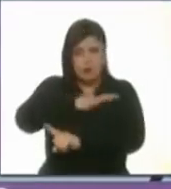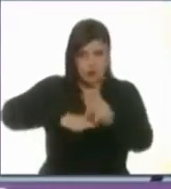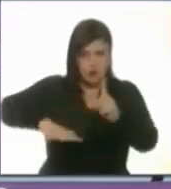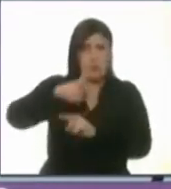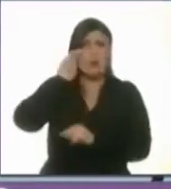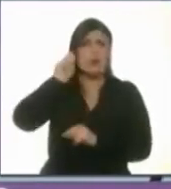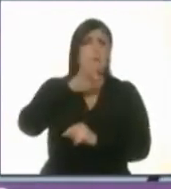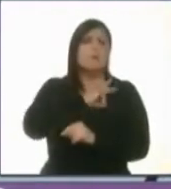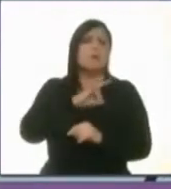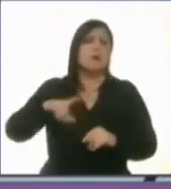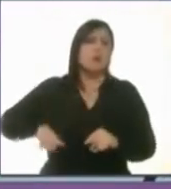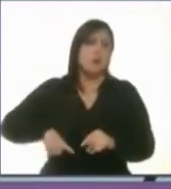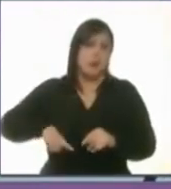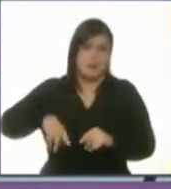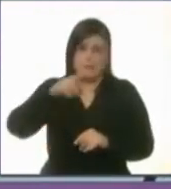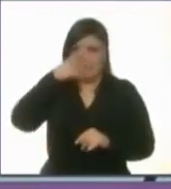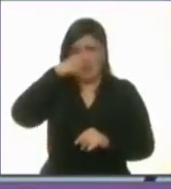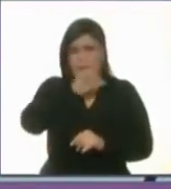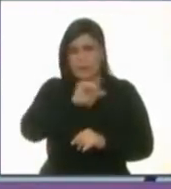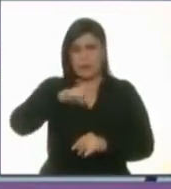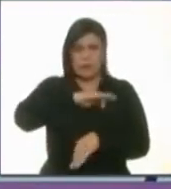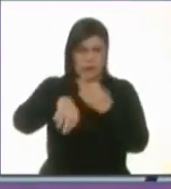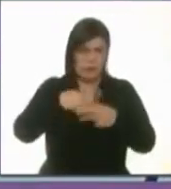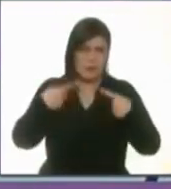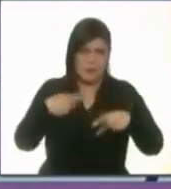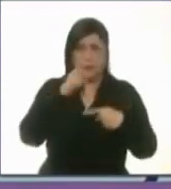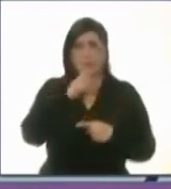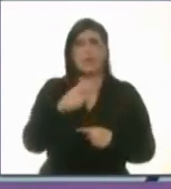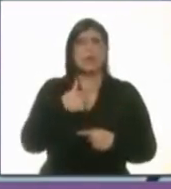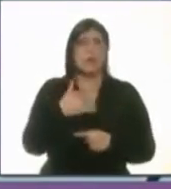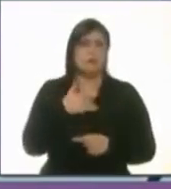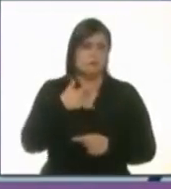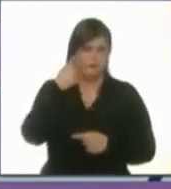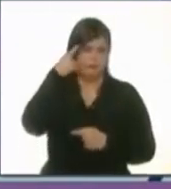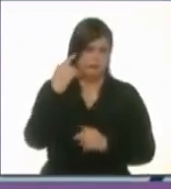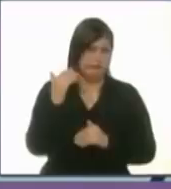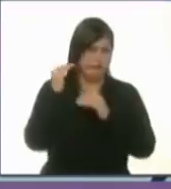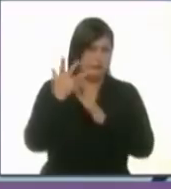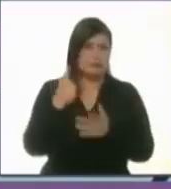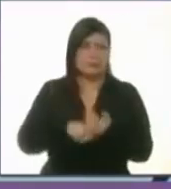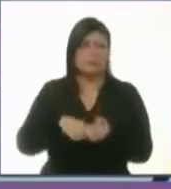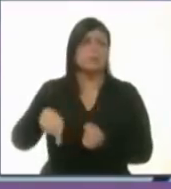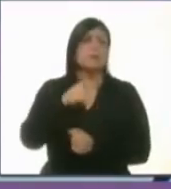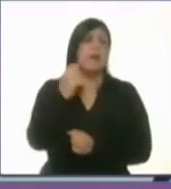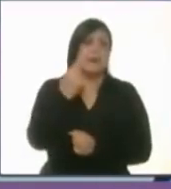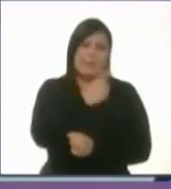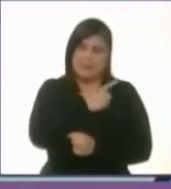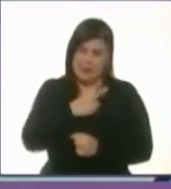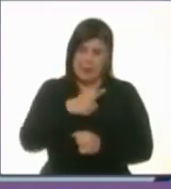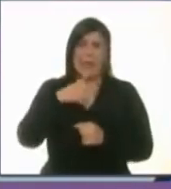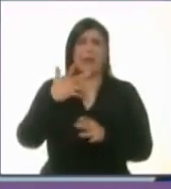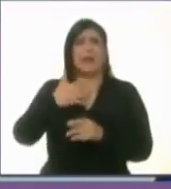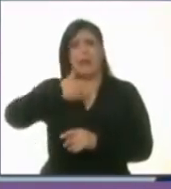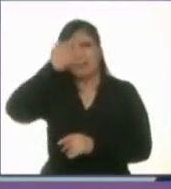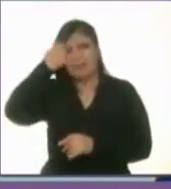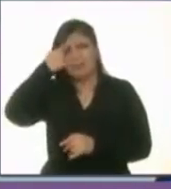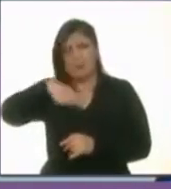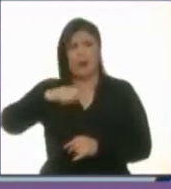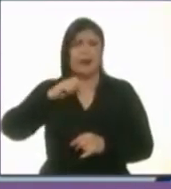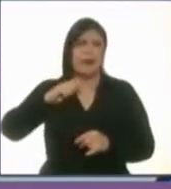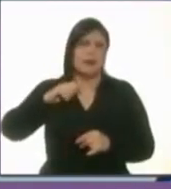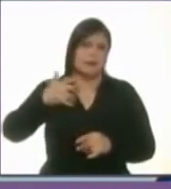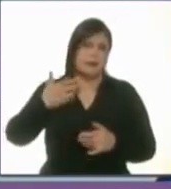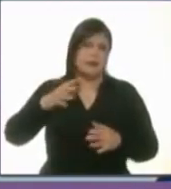gobernar para todos y con los pies en la tierra por ello voten por los candidatos humanistas para la presidencia de la república